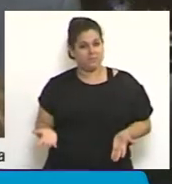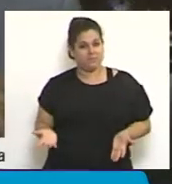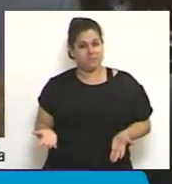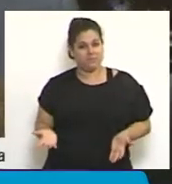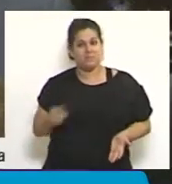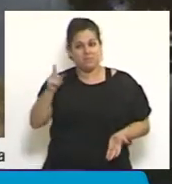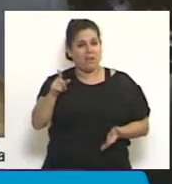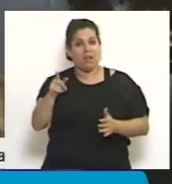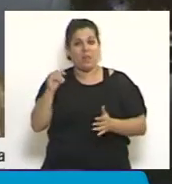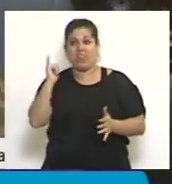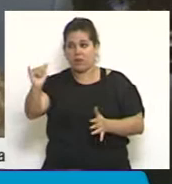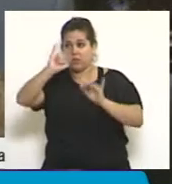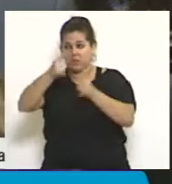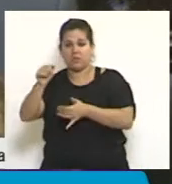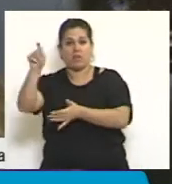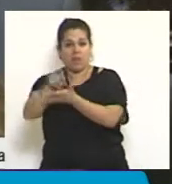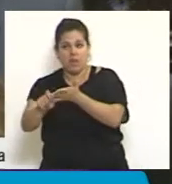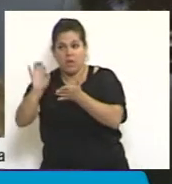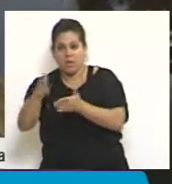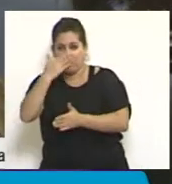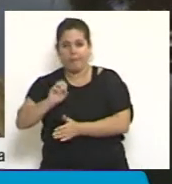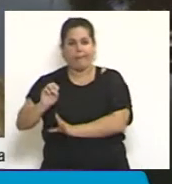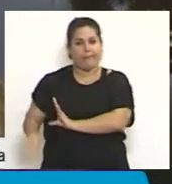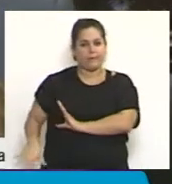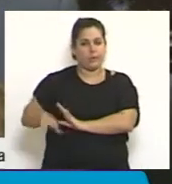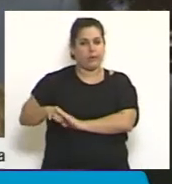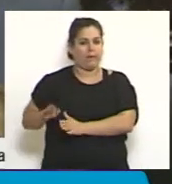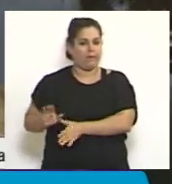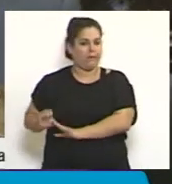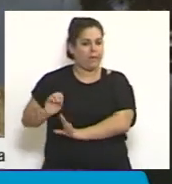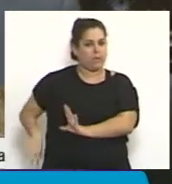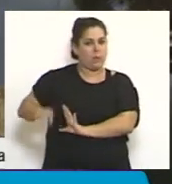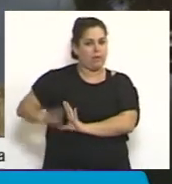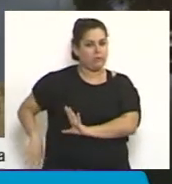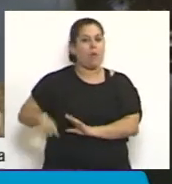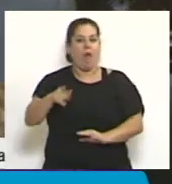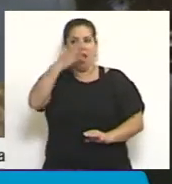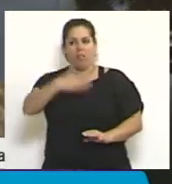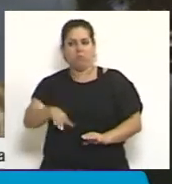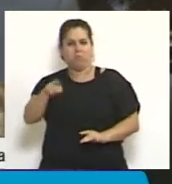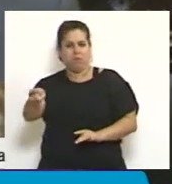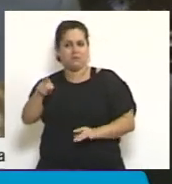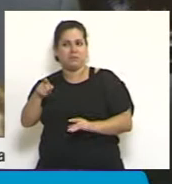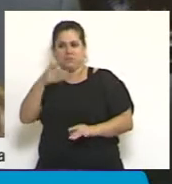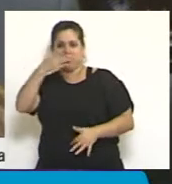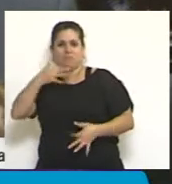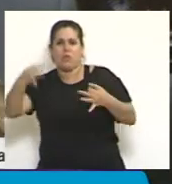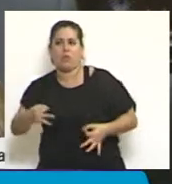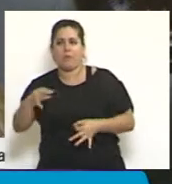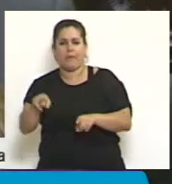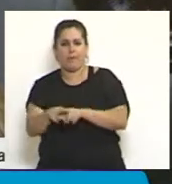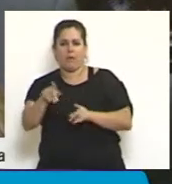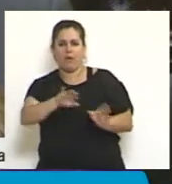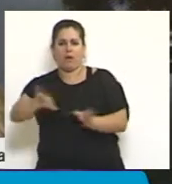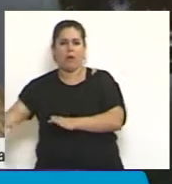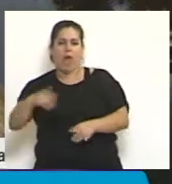desechadas. Y no se desecha, por cierto, y lamentablemente se lleva a cabo la práctica de perseguir